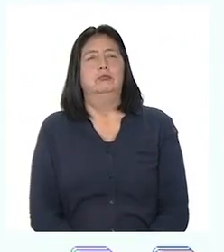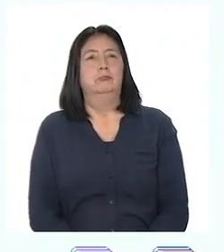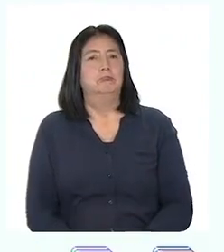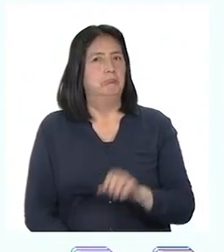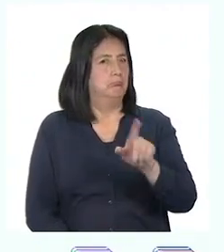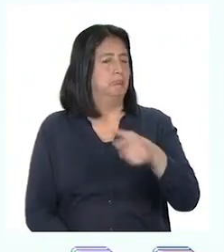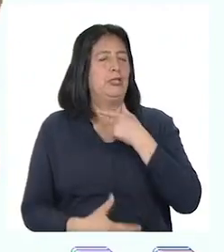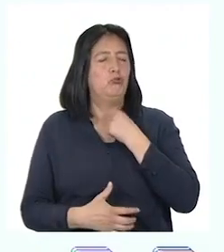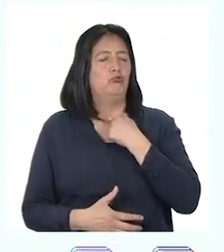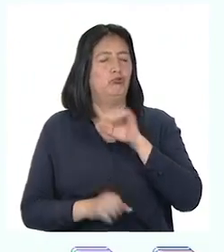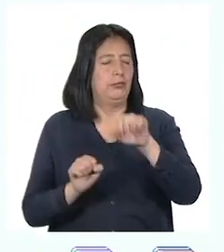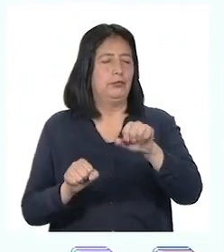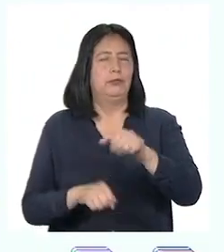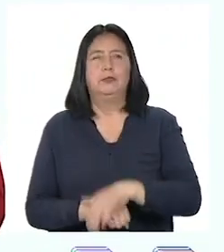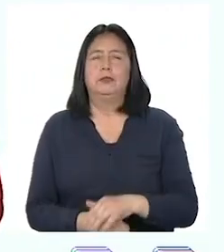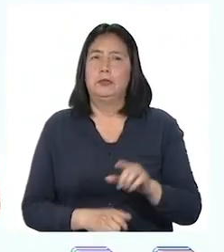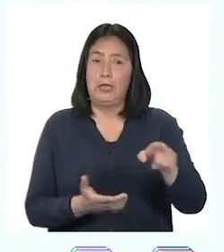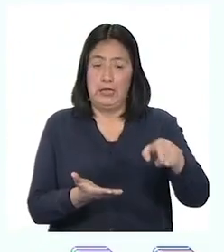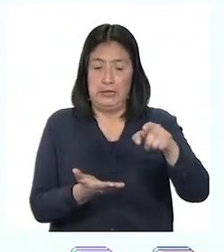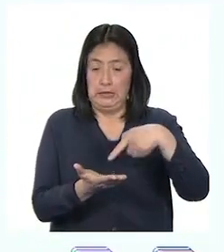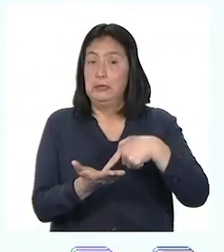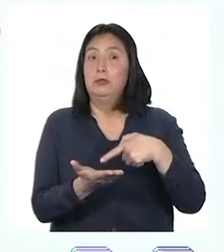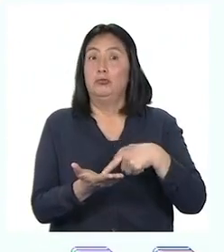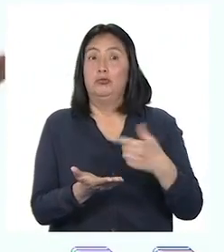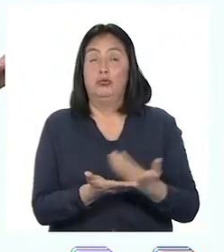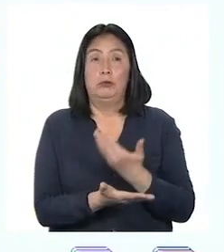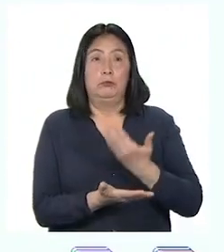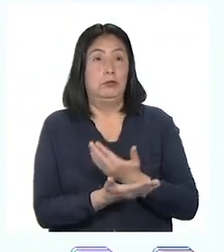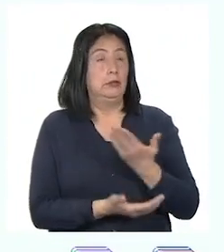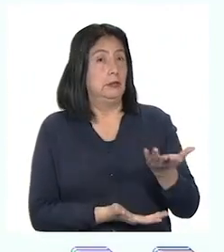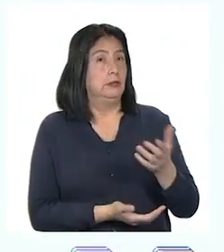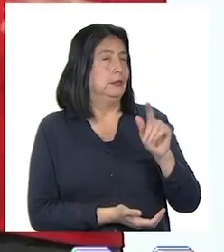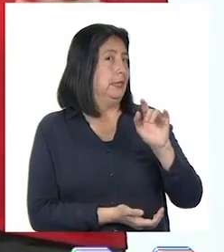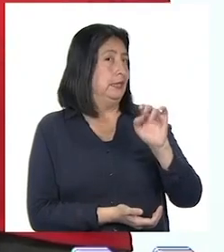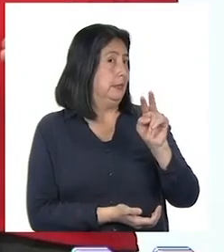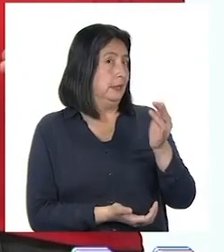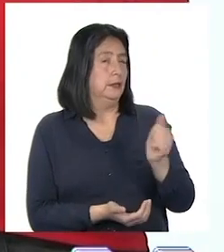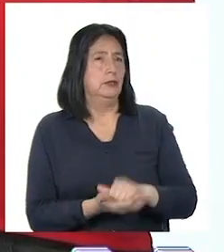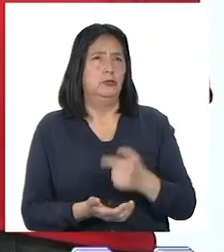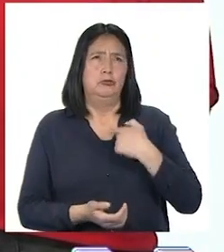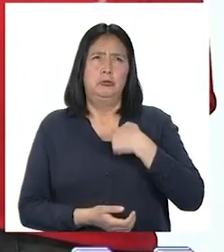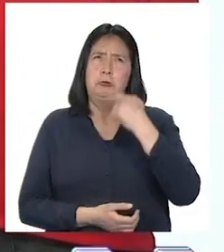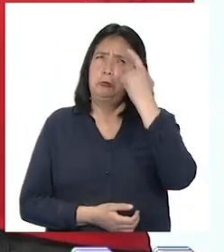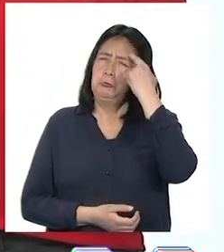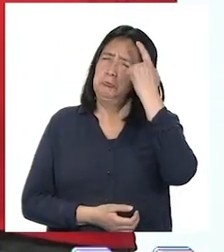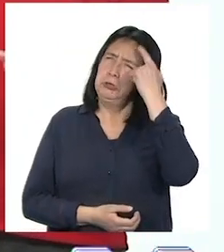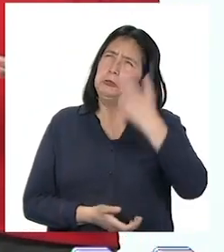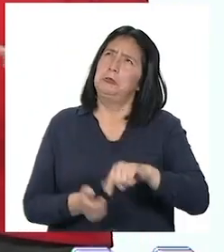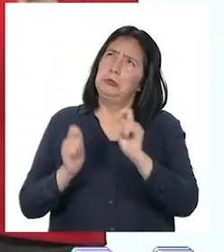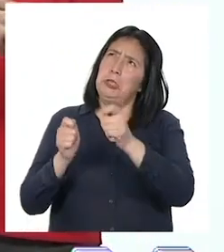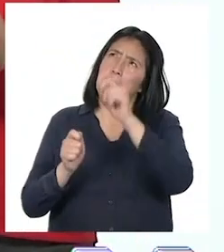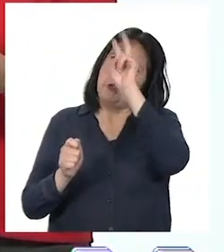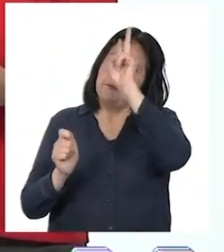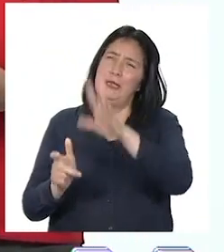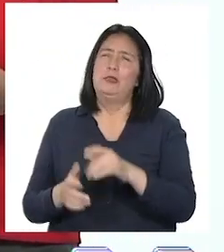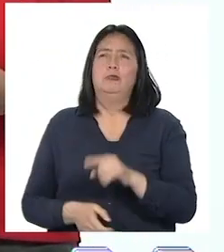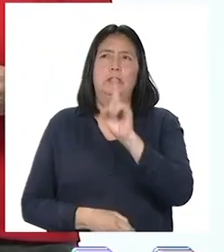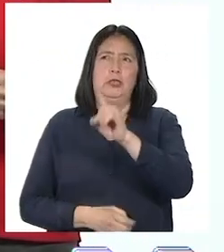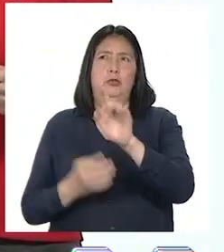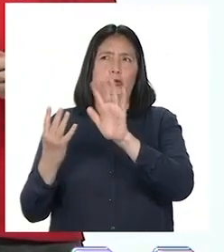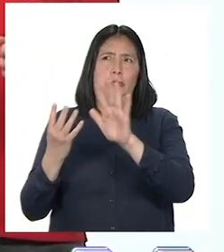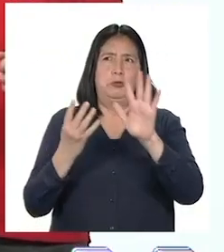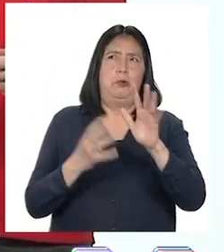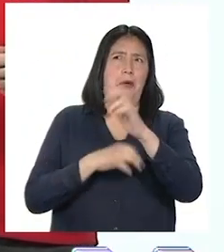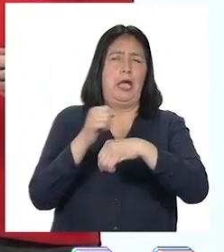Me encanta. Aquí tenemos una participación nueva y es Tania. Yo pienso que como regalo al Perú por sus 199